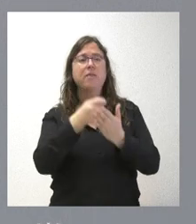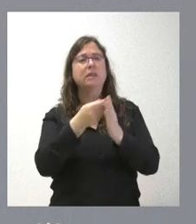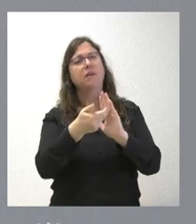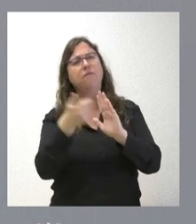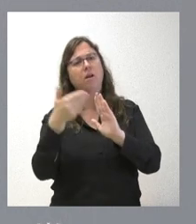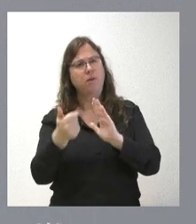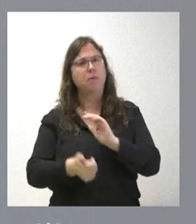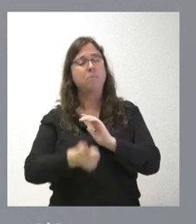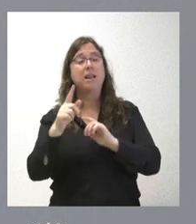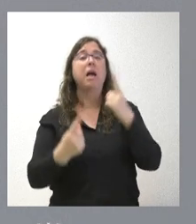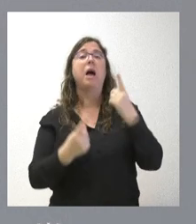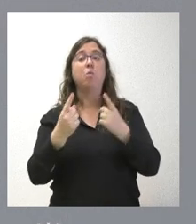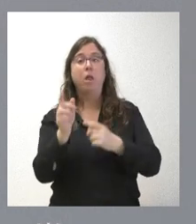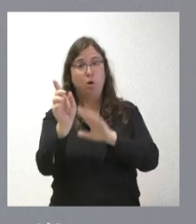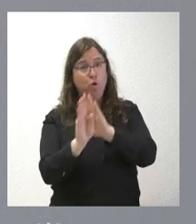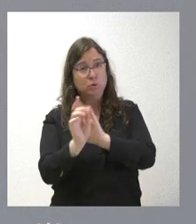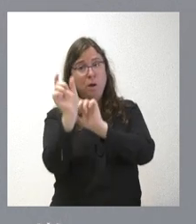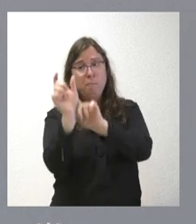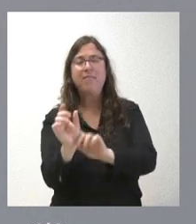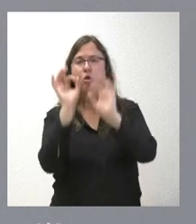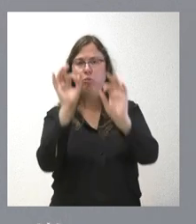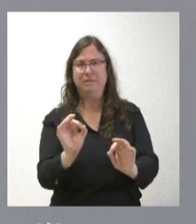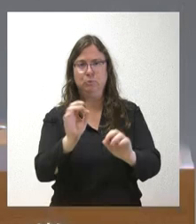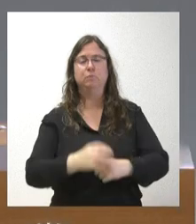y, además, hemos congelado las que siguen todavía vigentes.